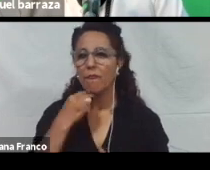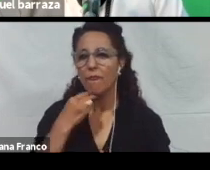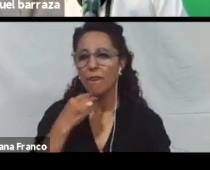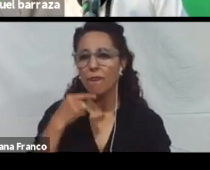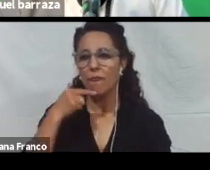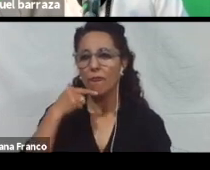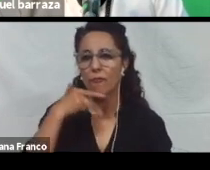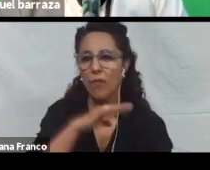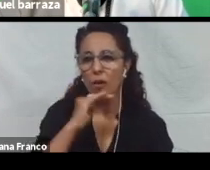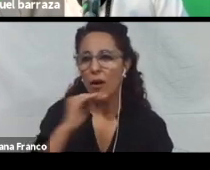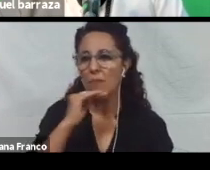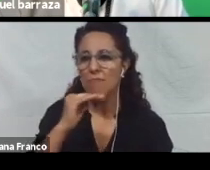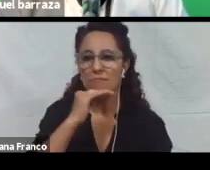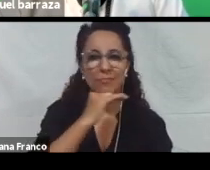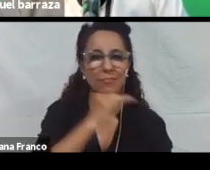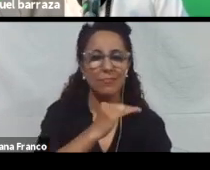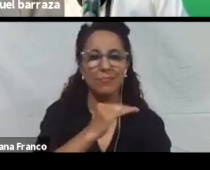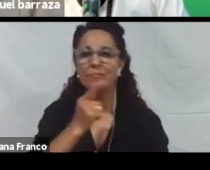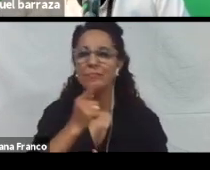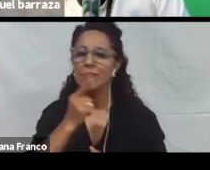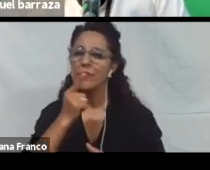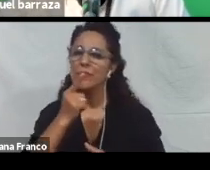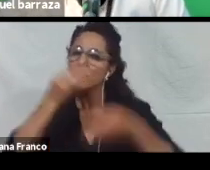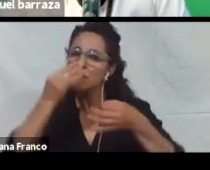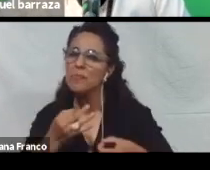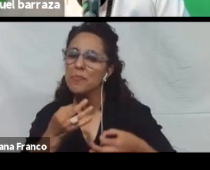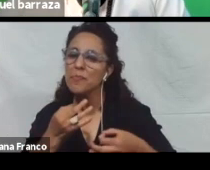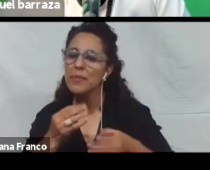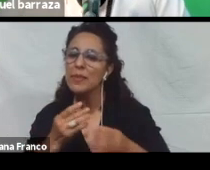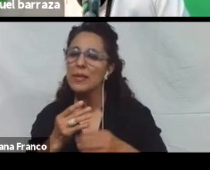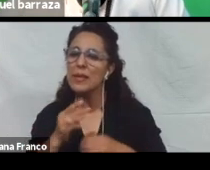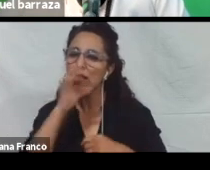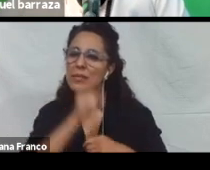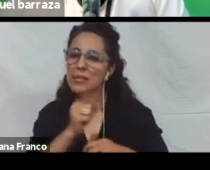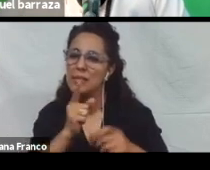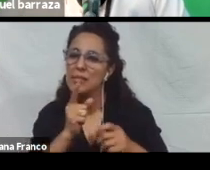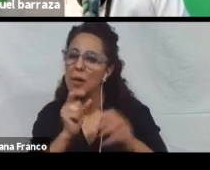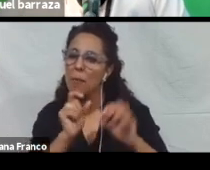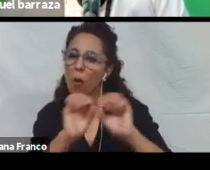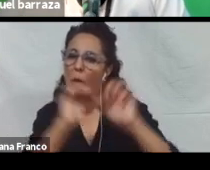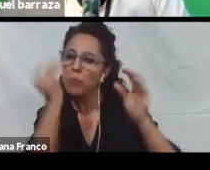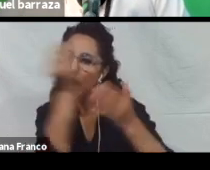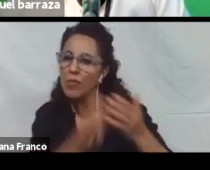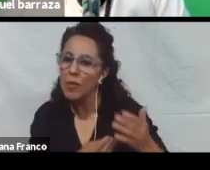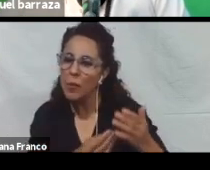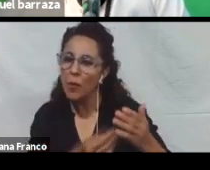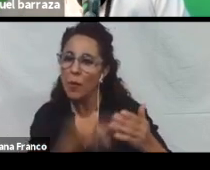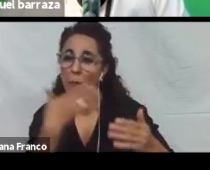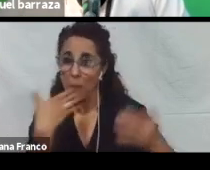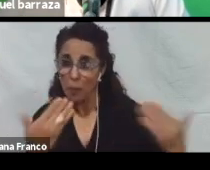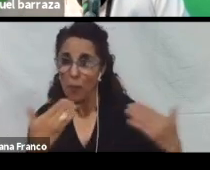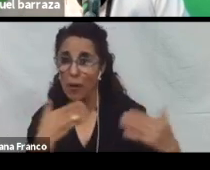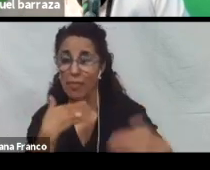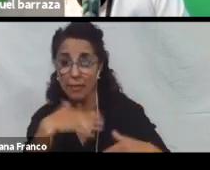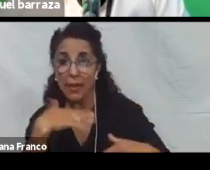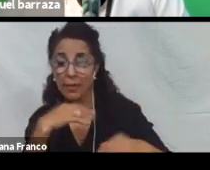Que vas a utilizar. Tiene que definir la simbología. Que vas a utilizar. Para que cualquier persona. pueda entender. De forma sencilla.